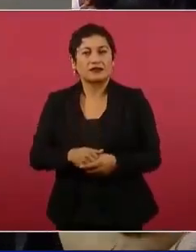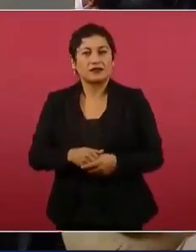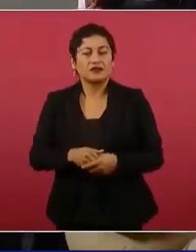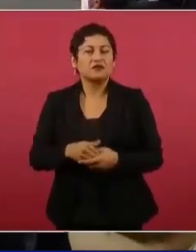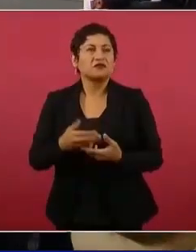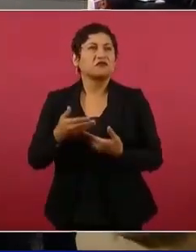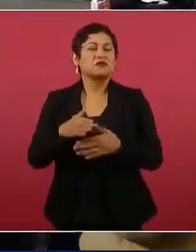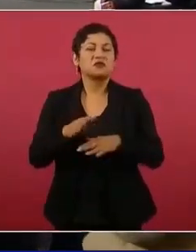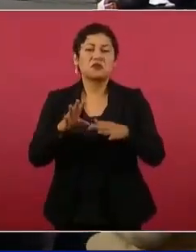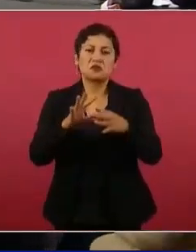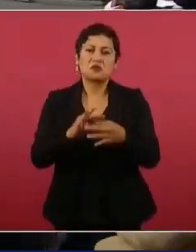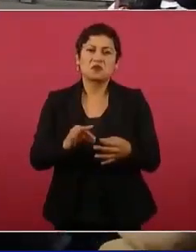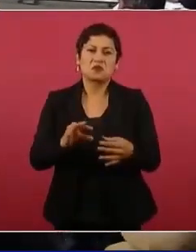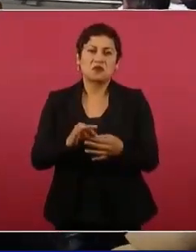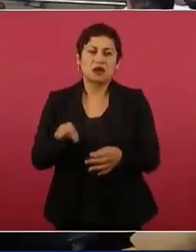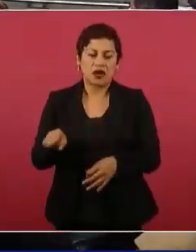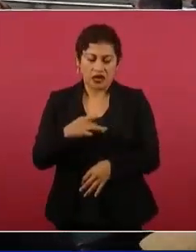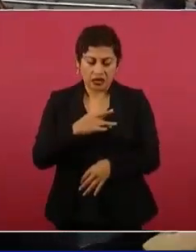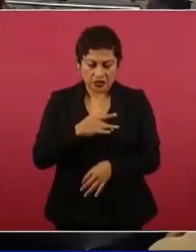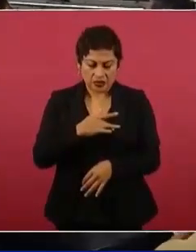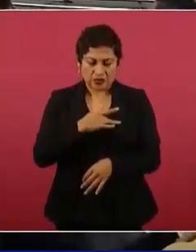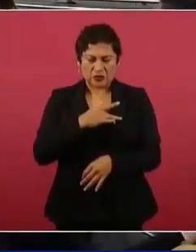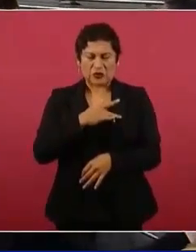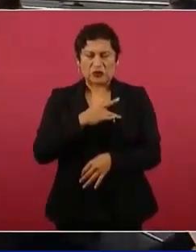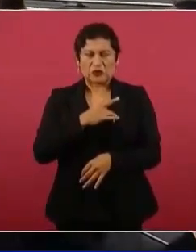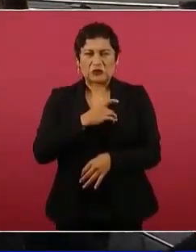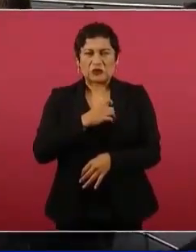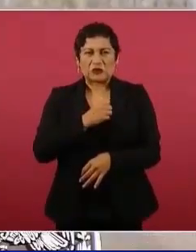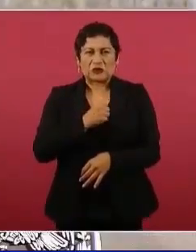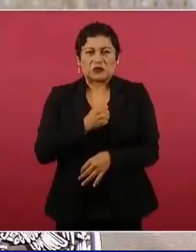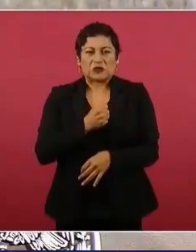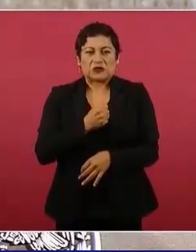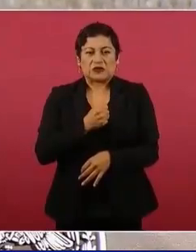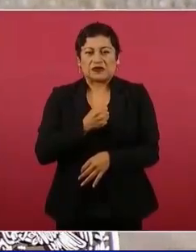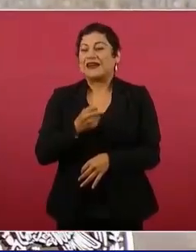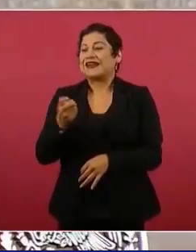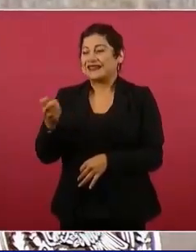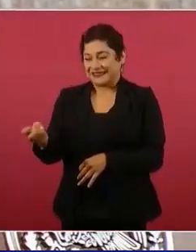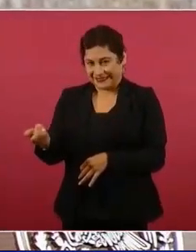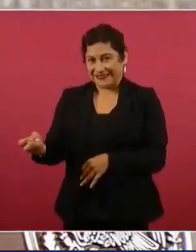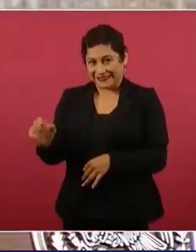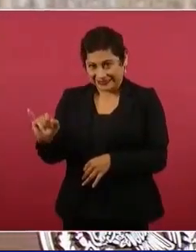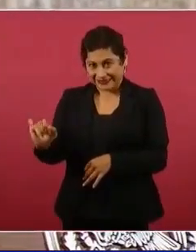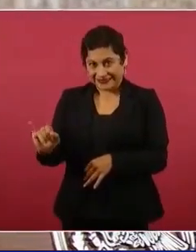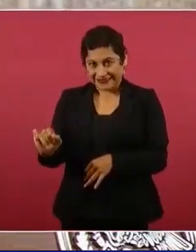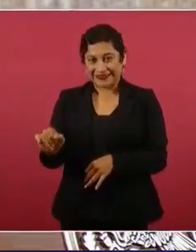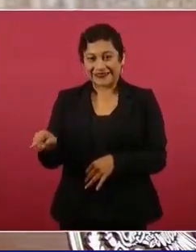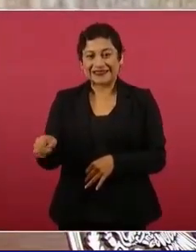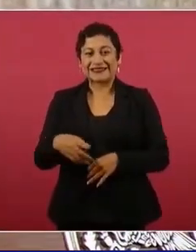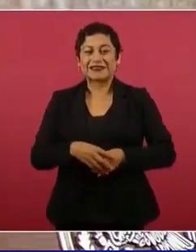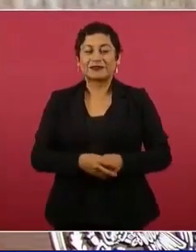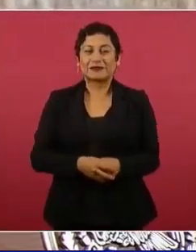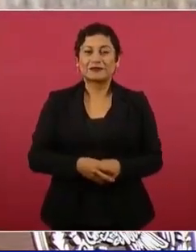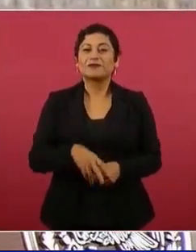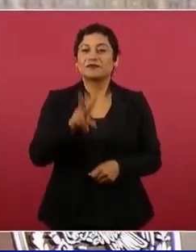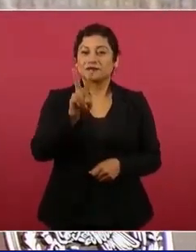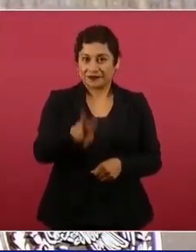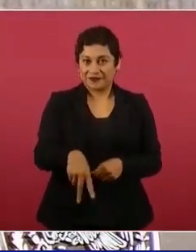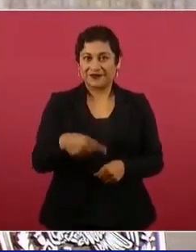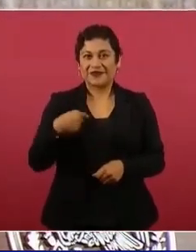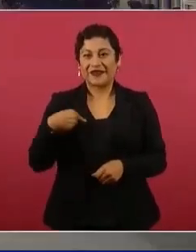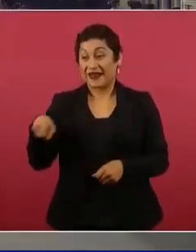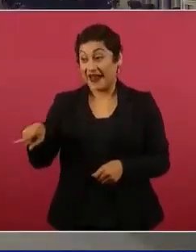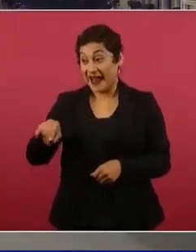lo que le duele, sí, cuando vea a un funcionario. A mí me ayuda mucho Jesús,